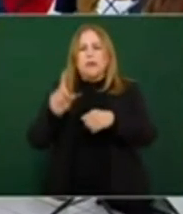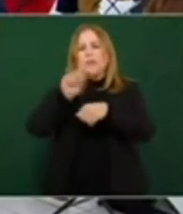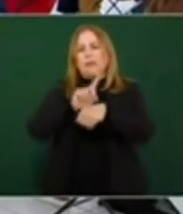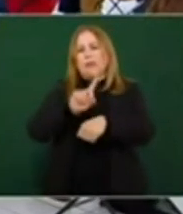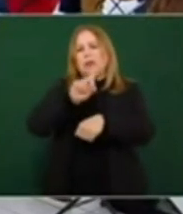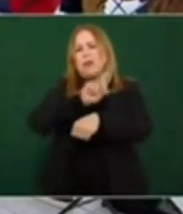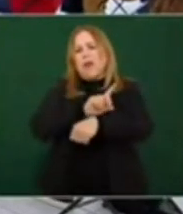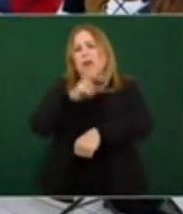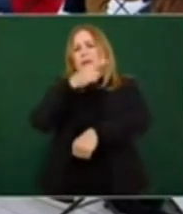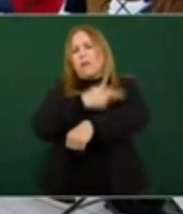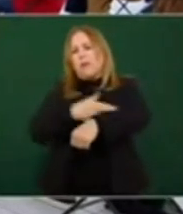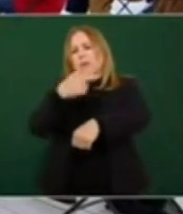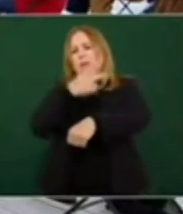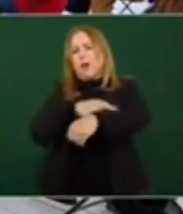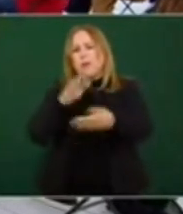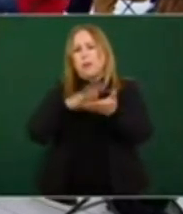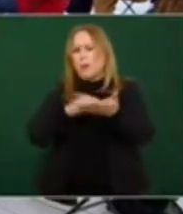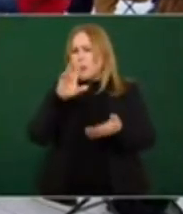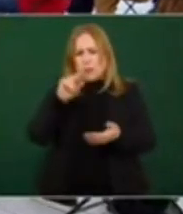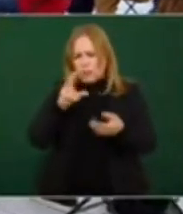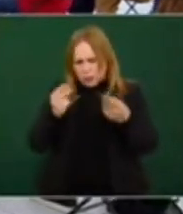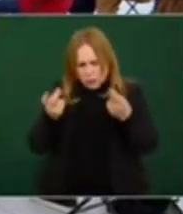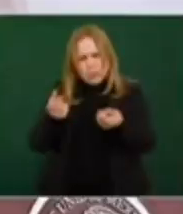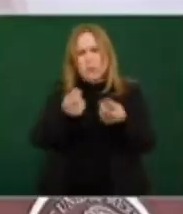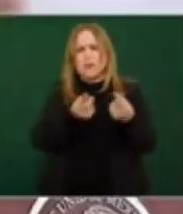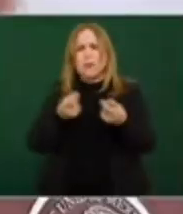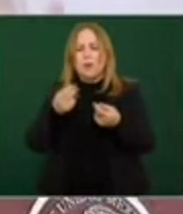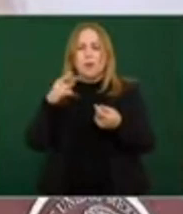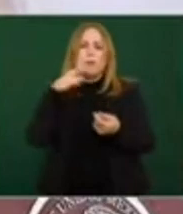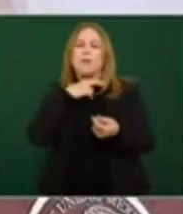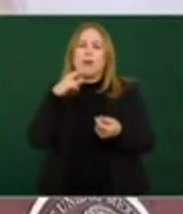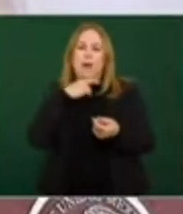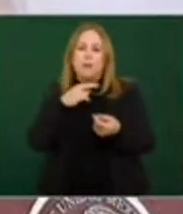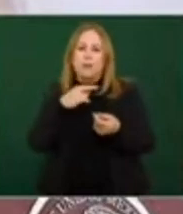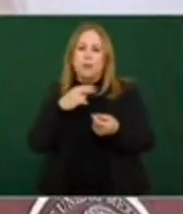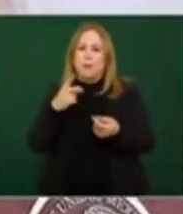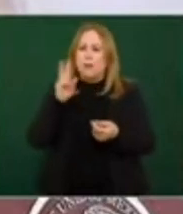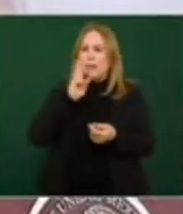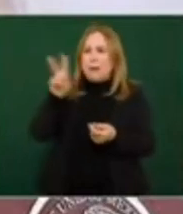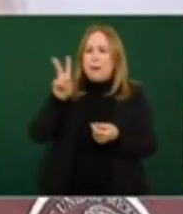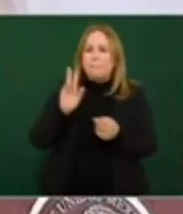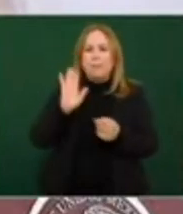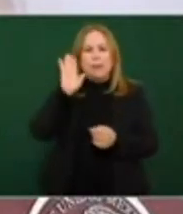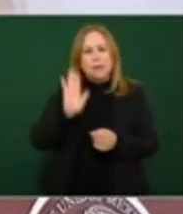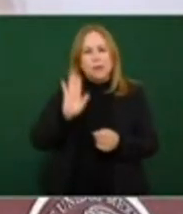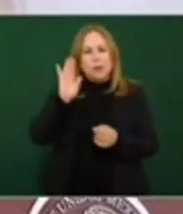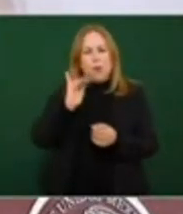encontramos un elefante echado.